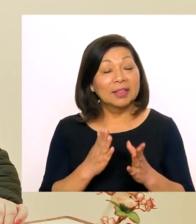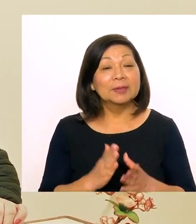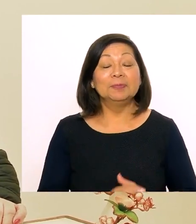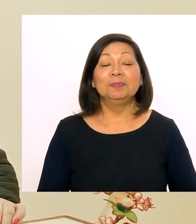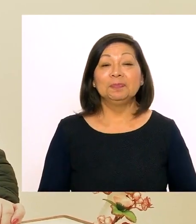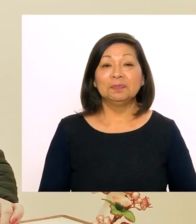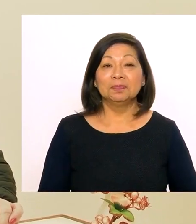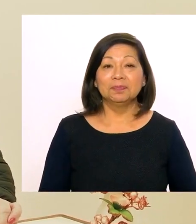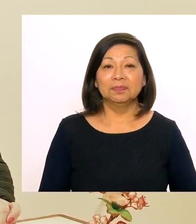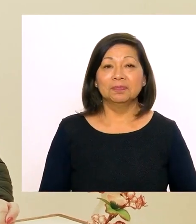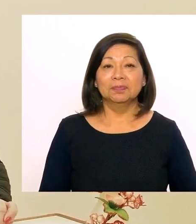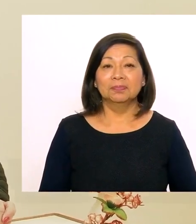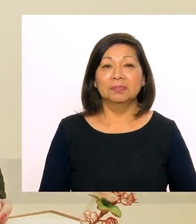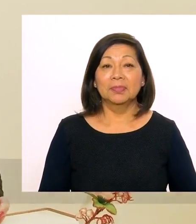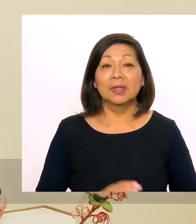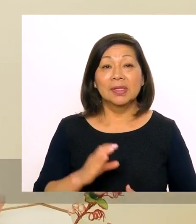día.